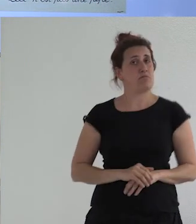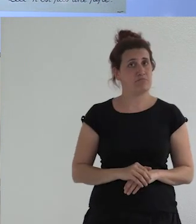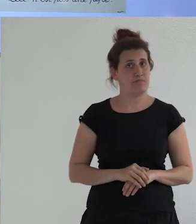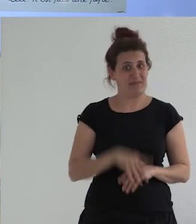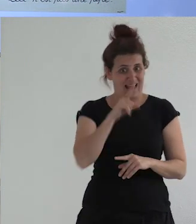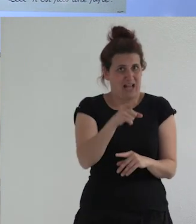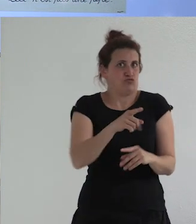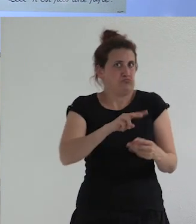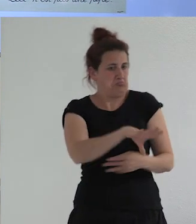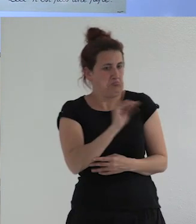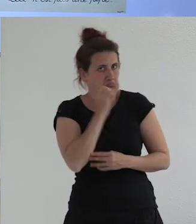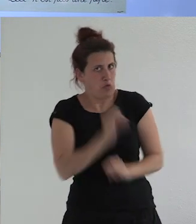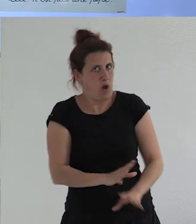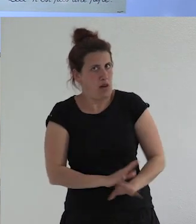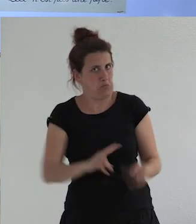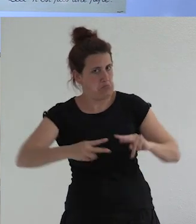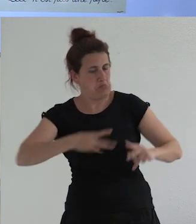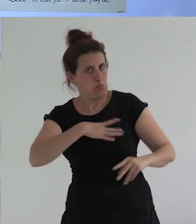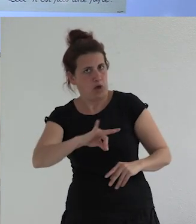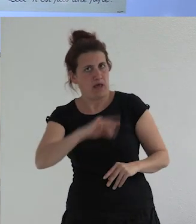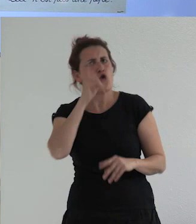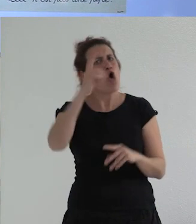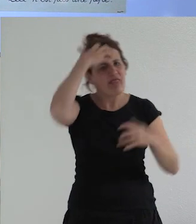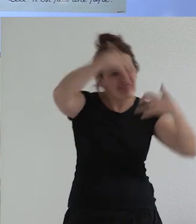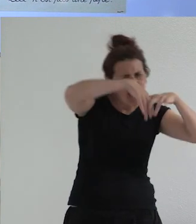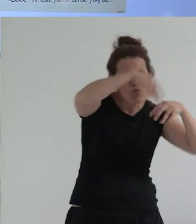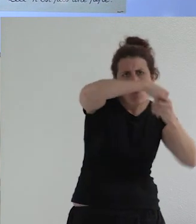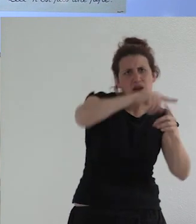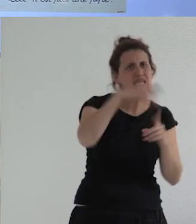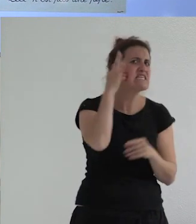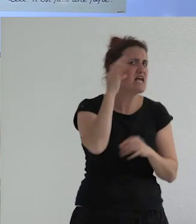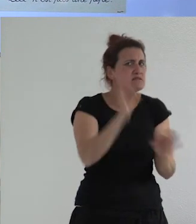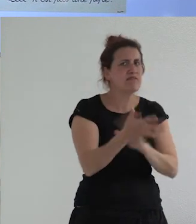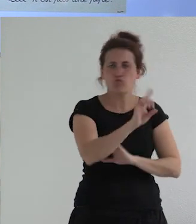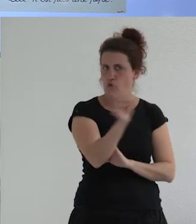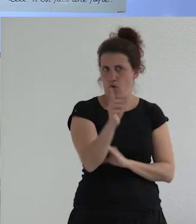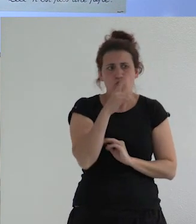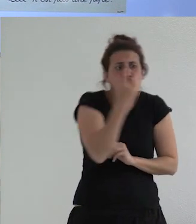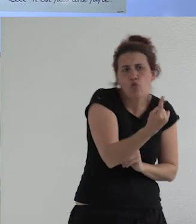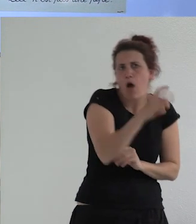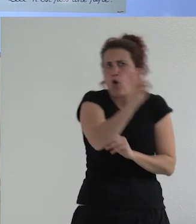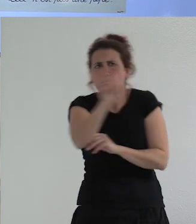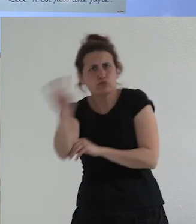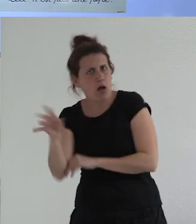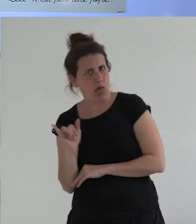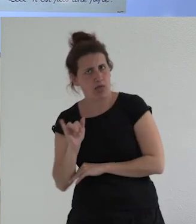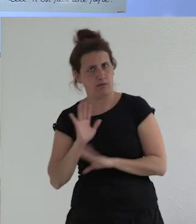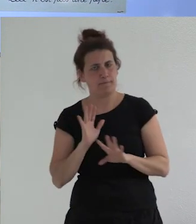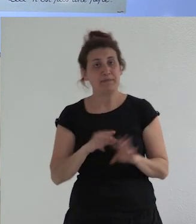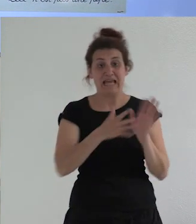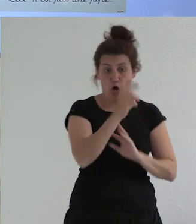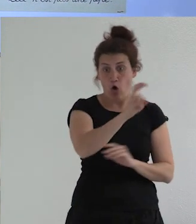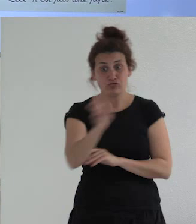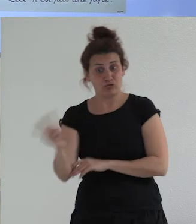eso es una interpretación también válida no tiene por qué ser solo que tiene un cerebro de niña bueno esa es una pero luego hay otras y esas otras las tenemos que